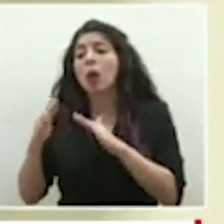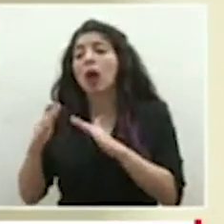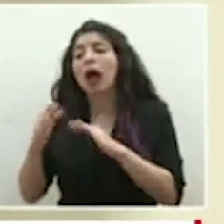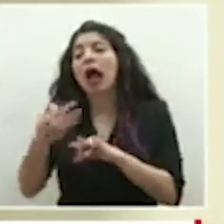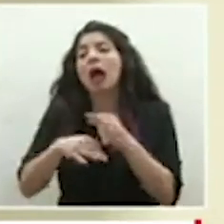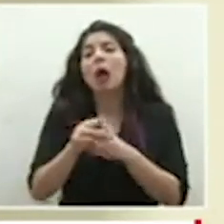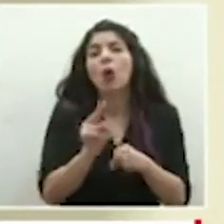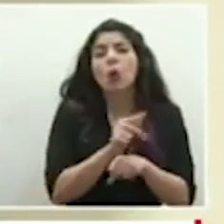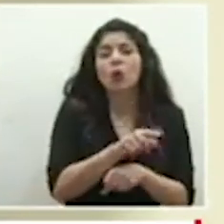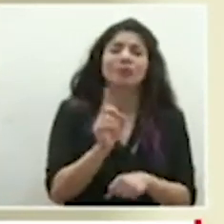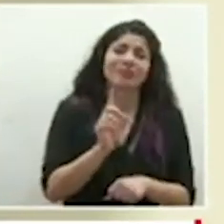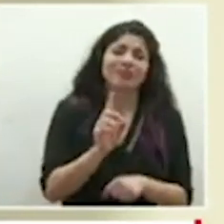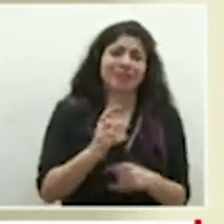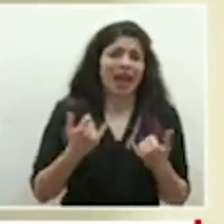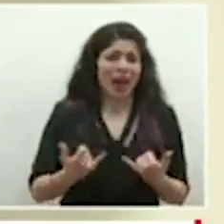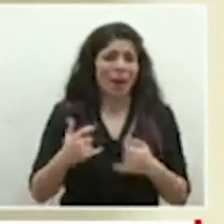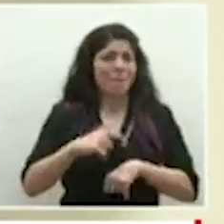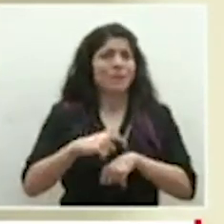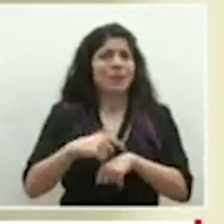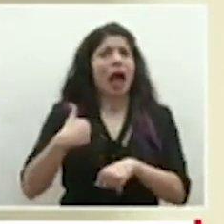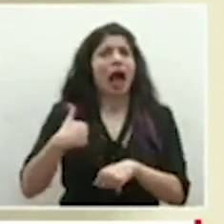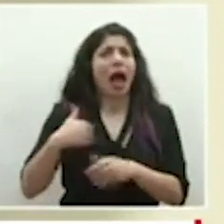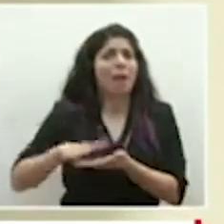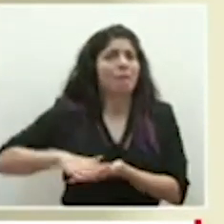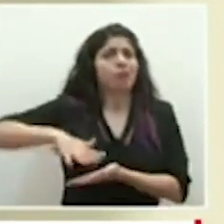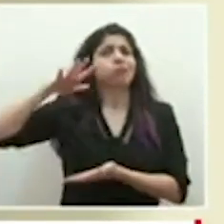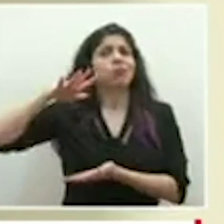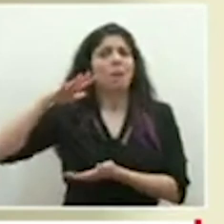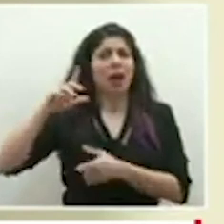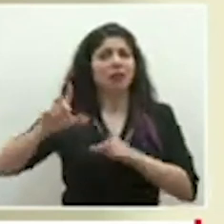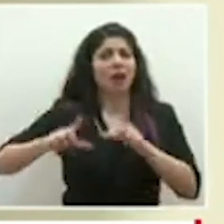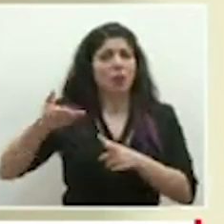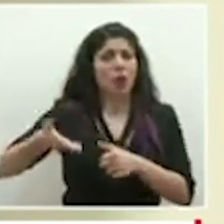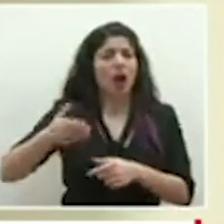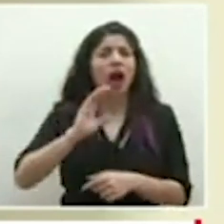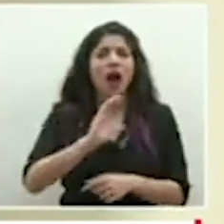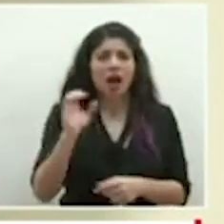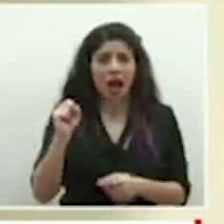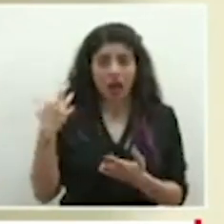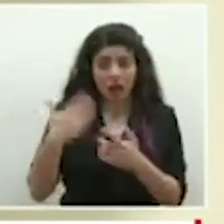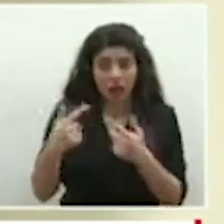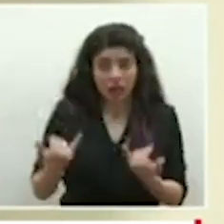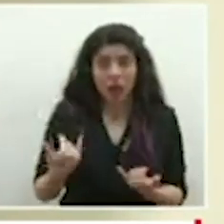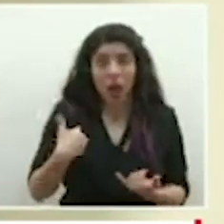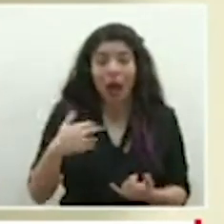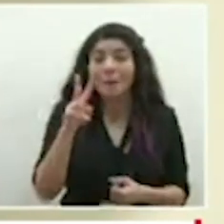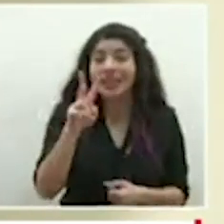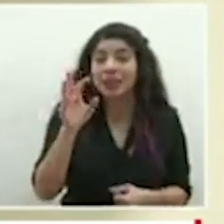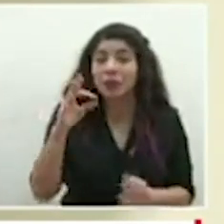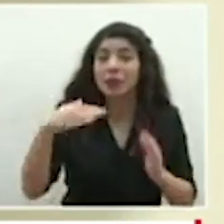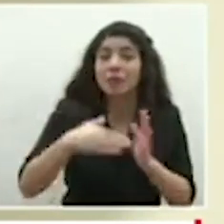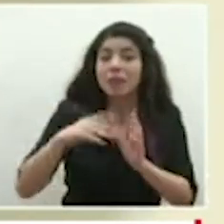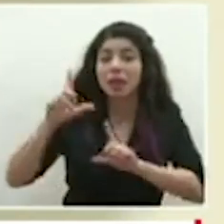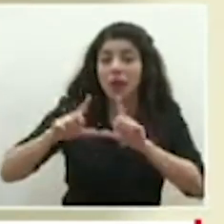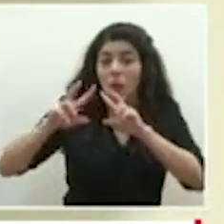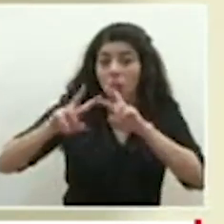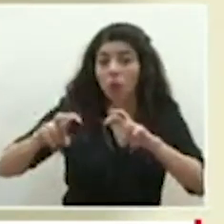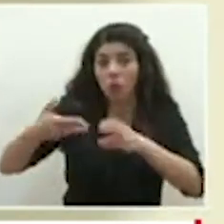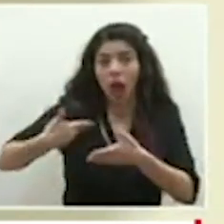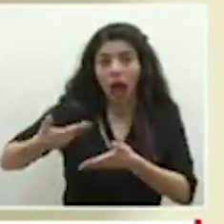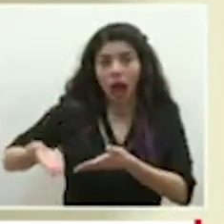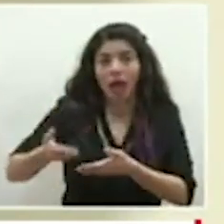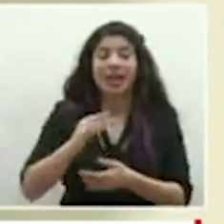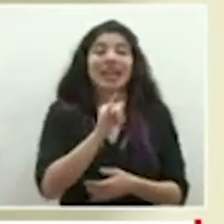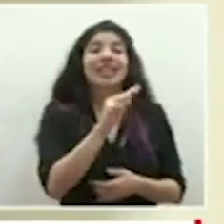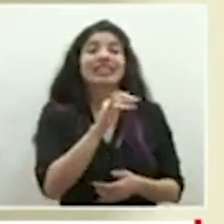porque justamente más bien estamos en el momento en que tenemos más pruebas, en donde la caja, al día de hoy, cuenta con 29 mil pruebas y en ciencia